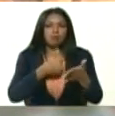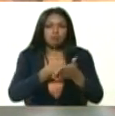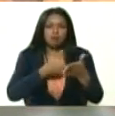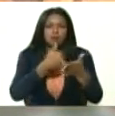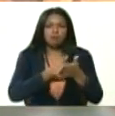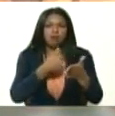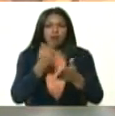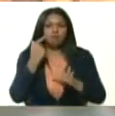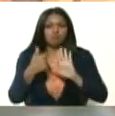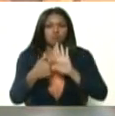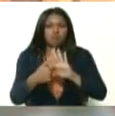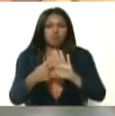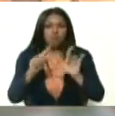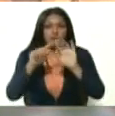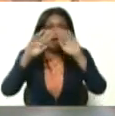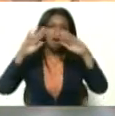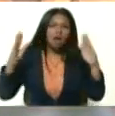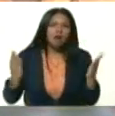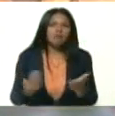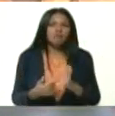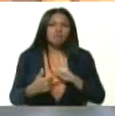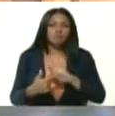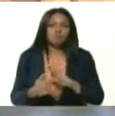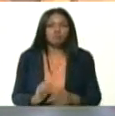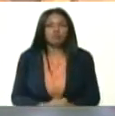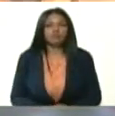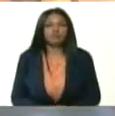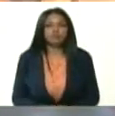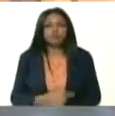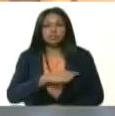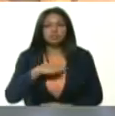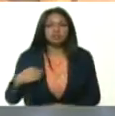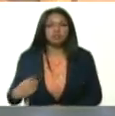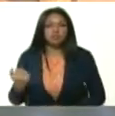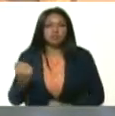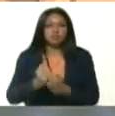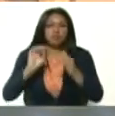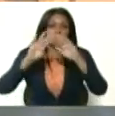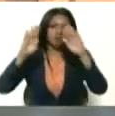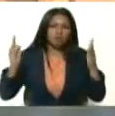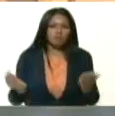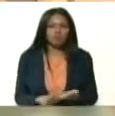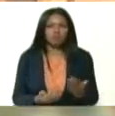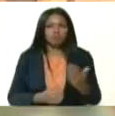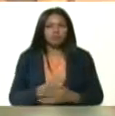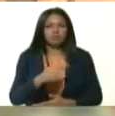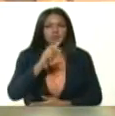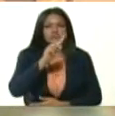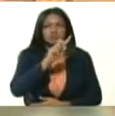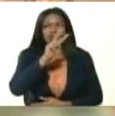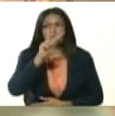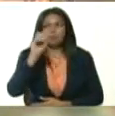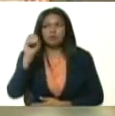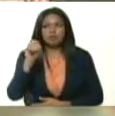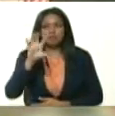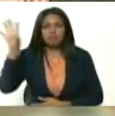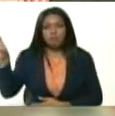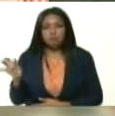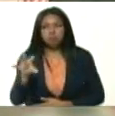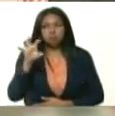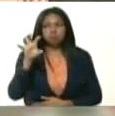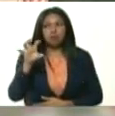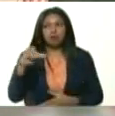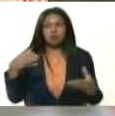por el ejemplo que le están dando al mundo. Es China quien está apoyando al mundo, a más de 120 países, proveyéndolos de